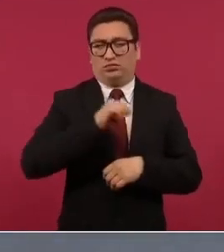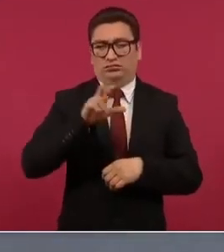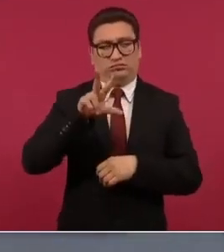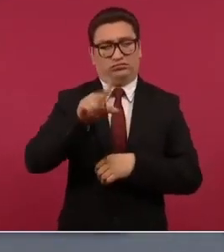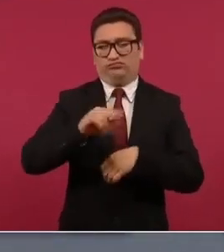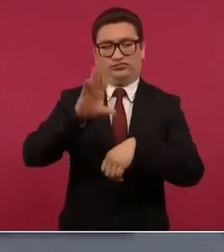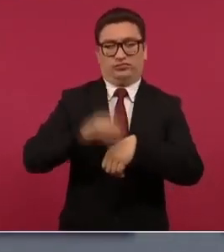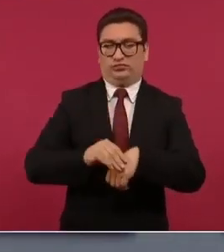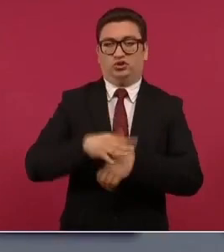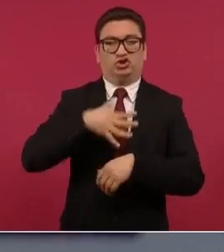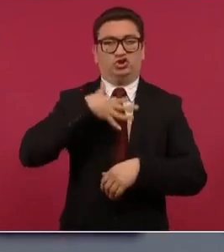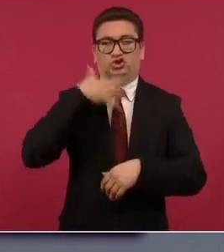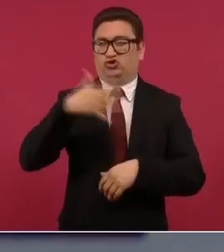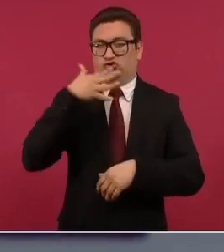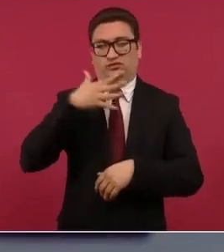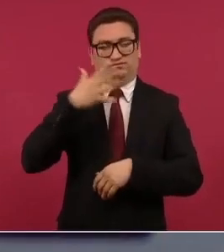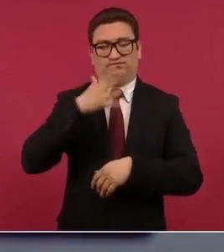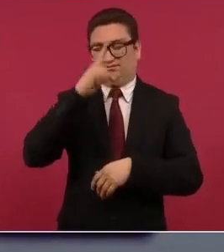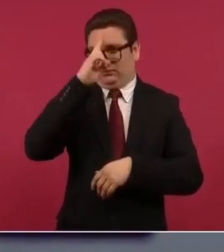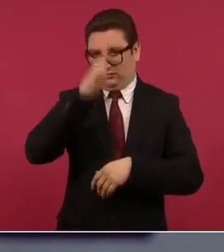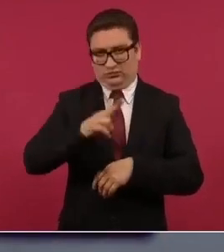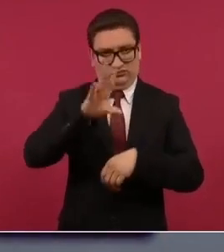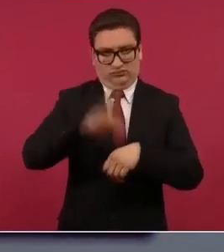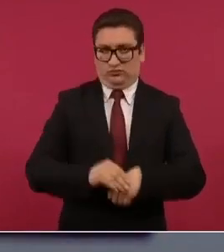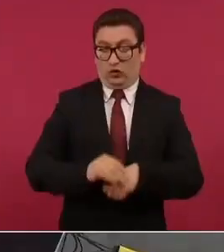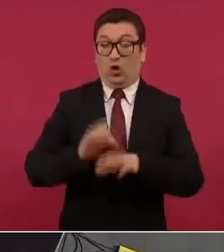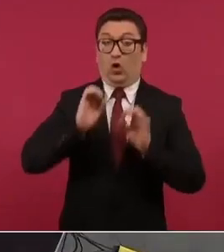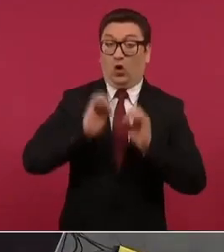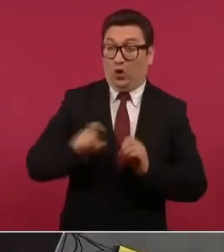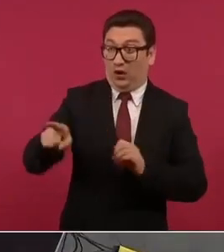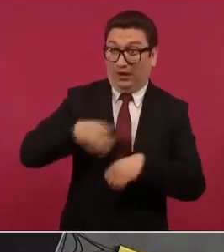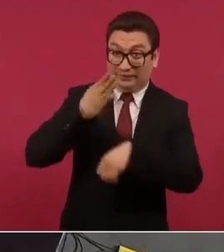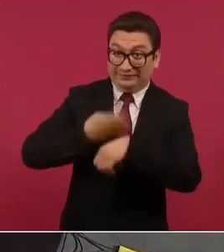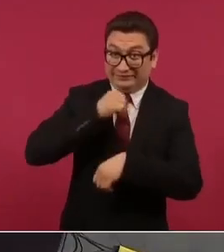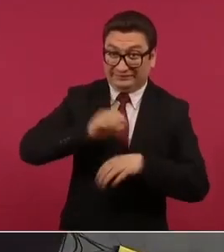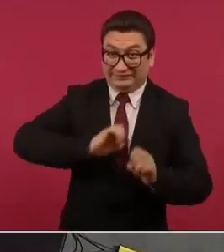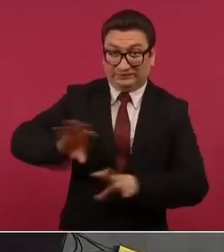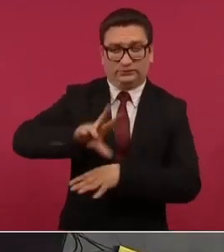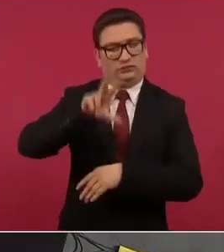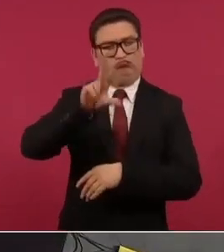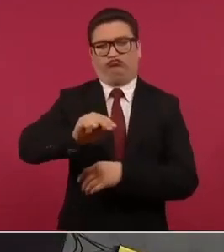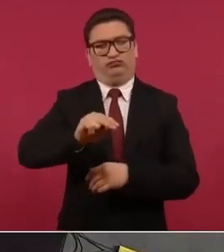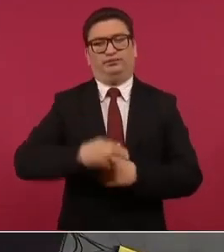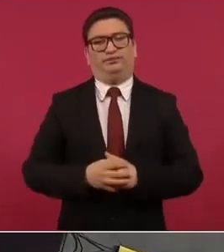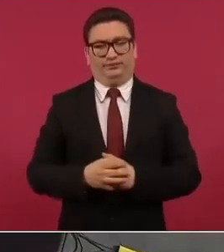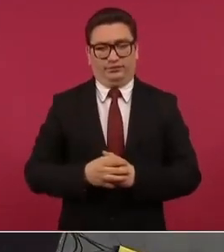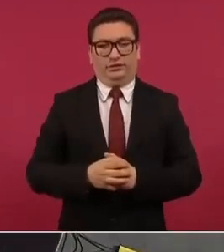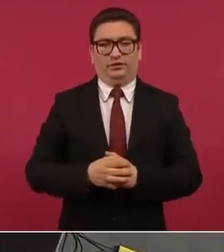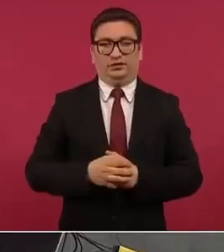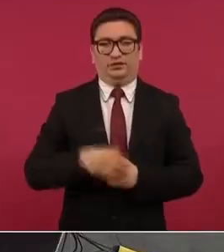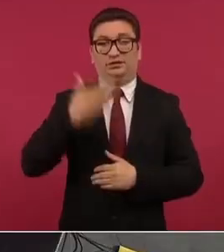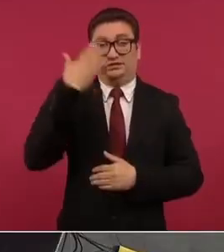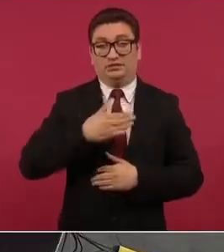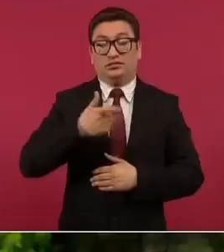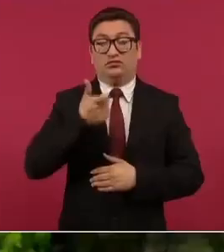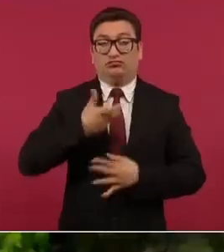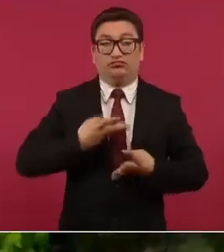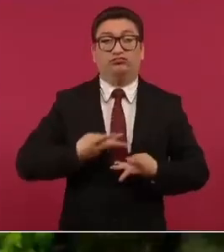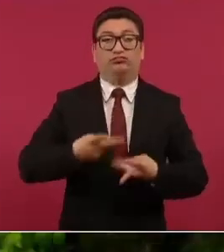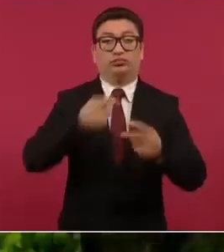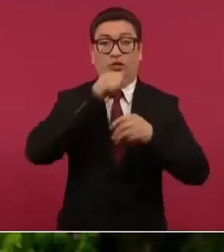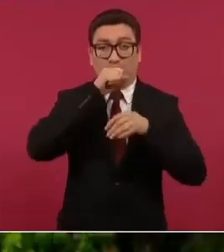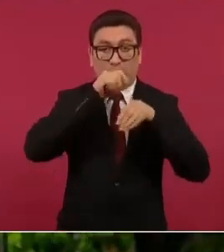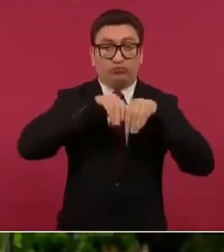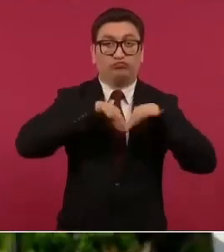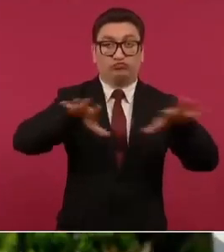mucho menos la corrupción o la impunidad se ha reducido el gasto en publicidad